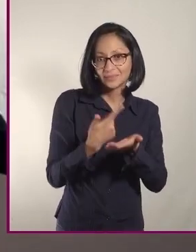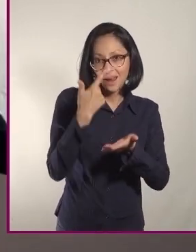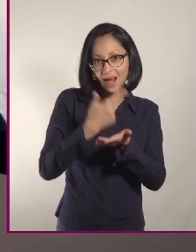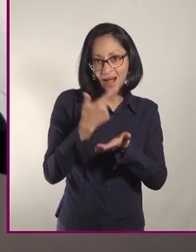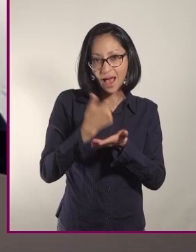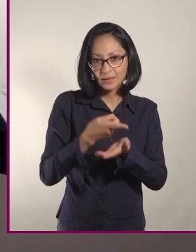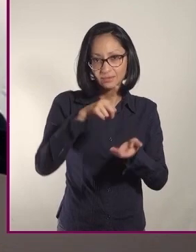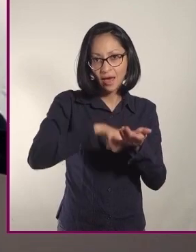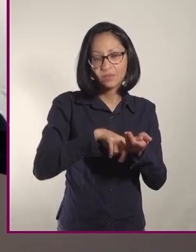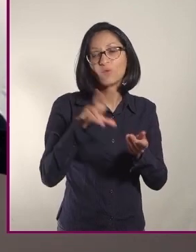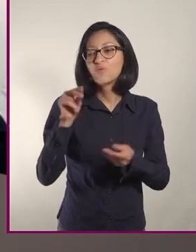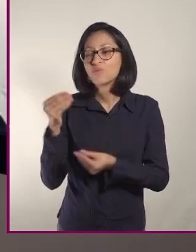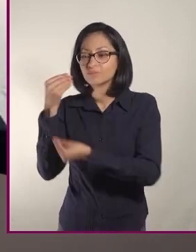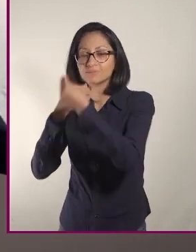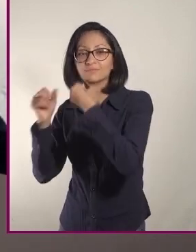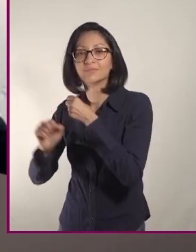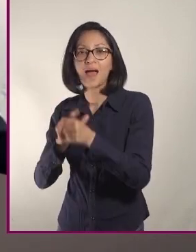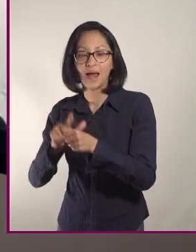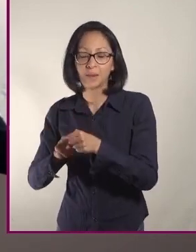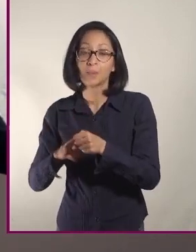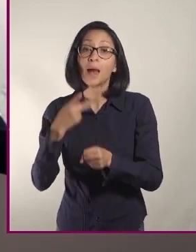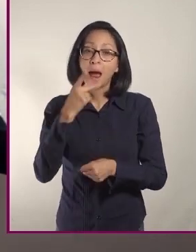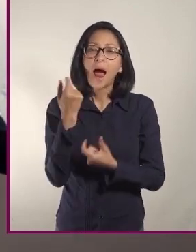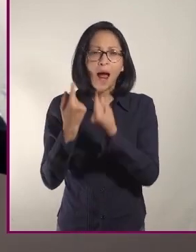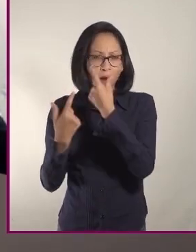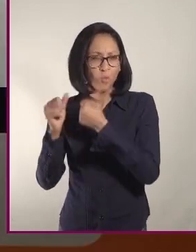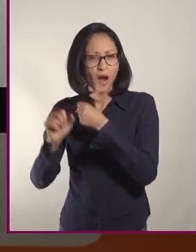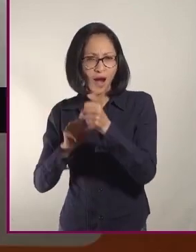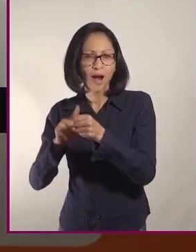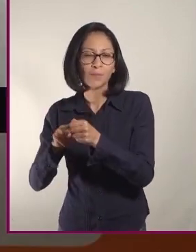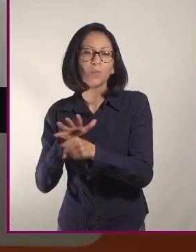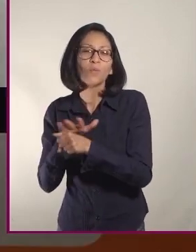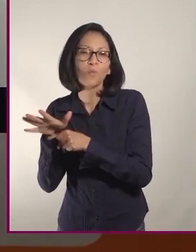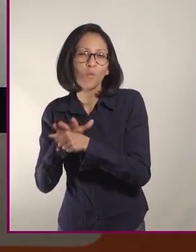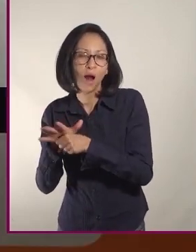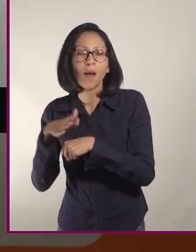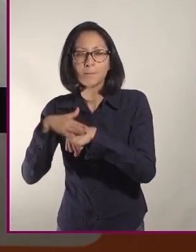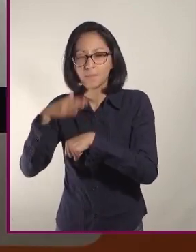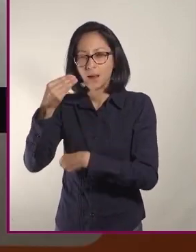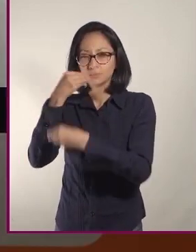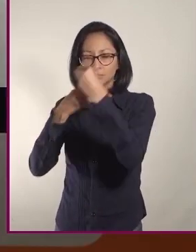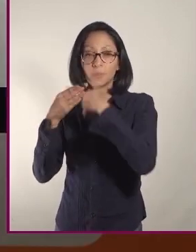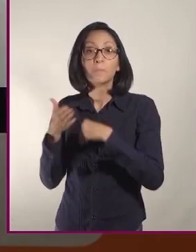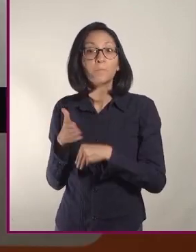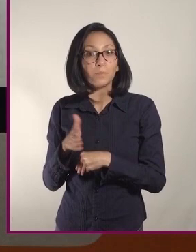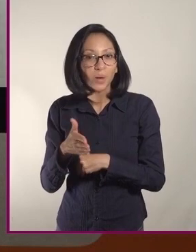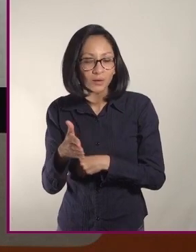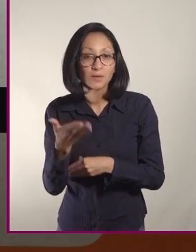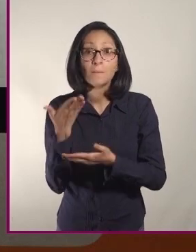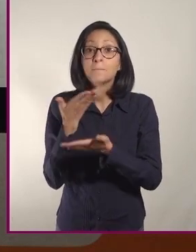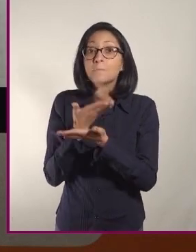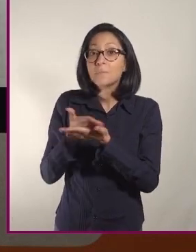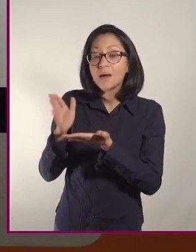los alimentos animales que se consumen en la dieta mediterránea son más bien pescados, ya sea pescados blancos o el salmón,